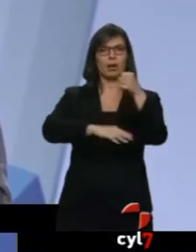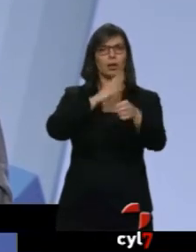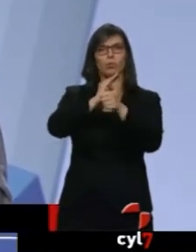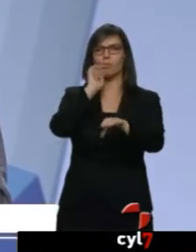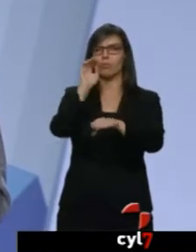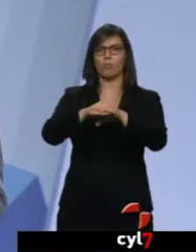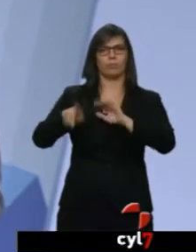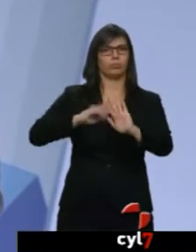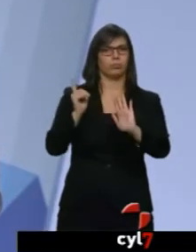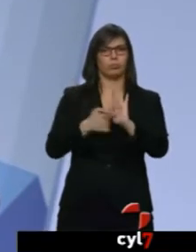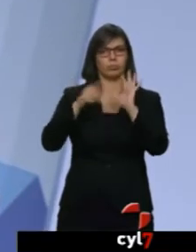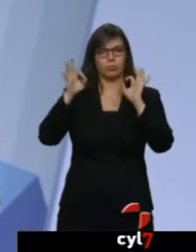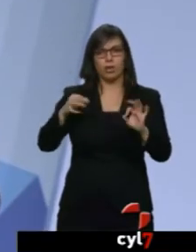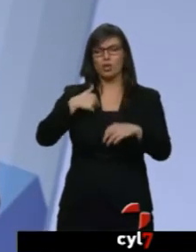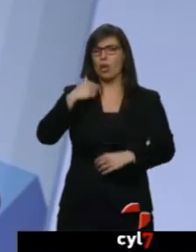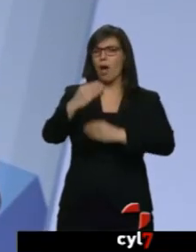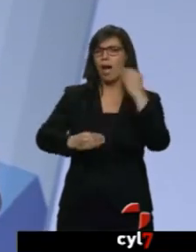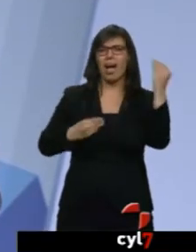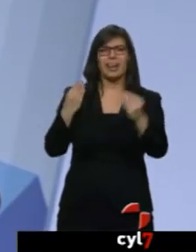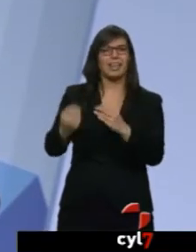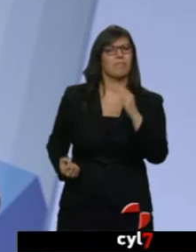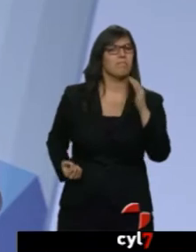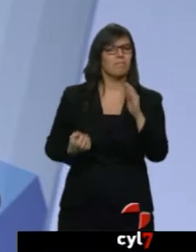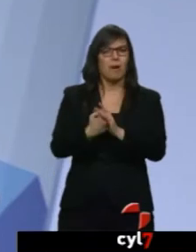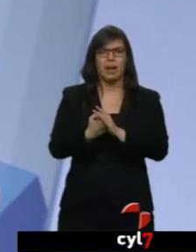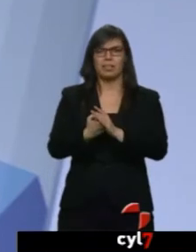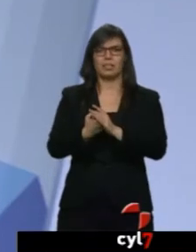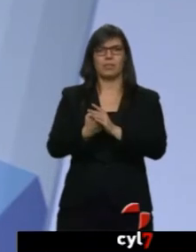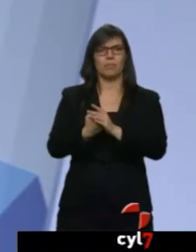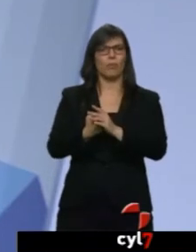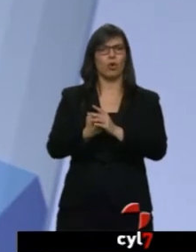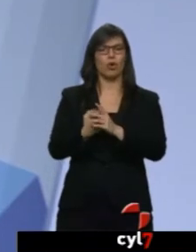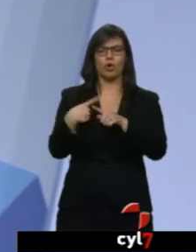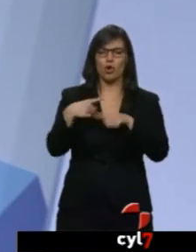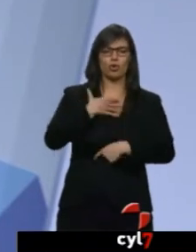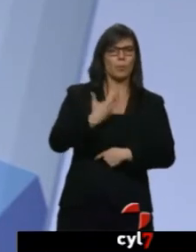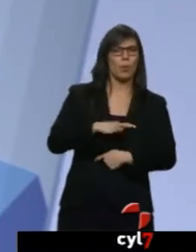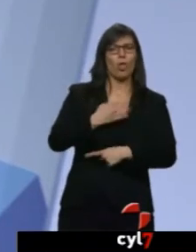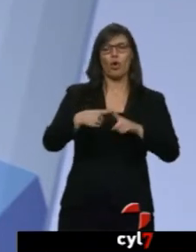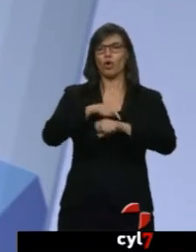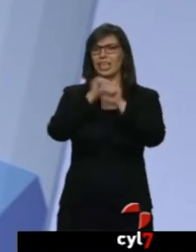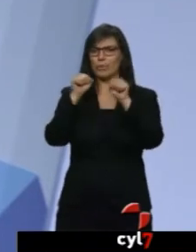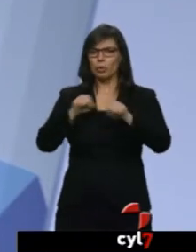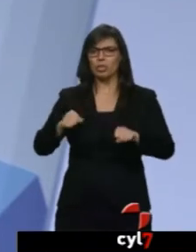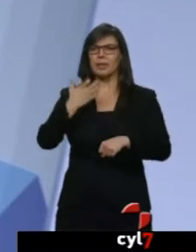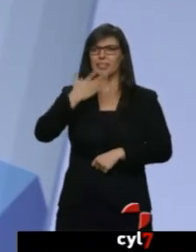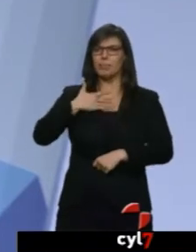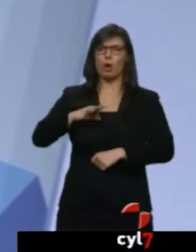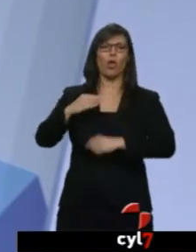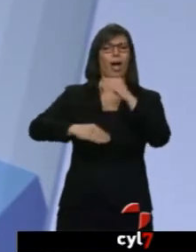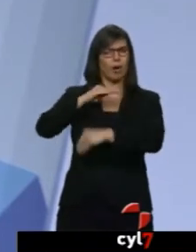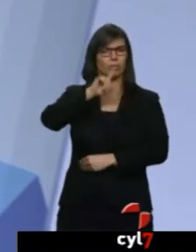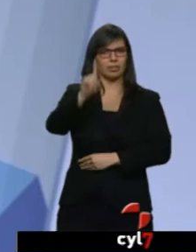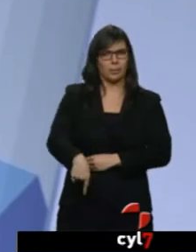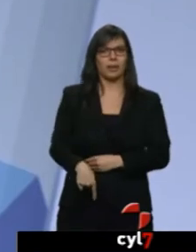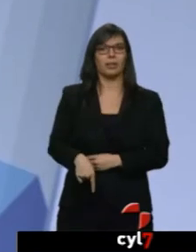y haré todo lo que pueda, todo lo posible... ...y lo imposible si se puede hacer, que yo creo que también, para